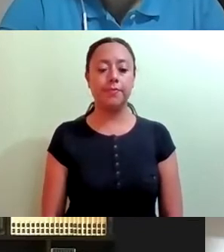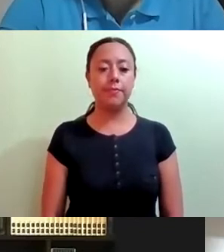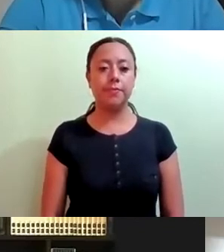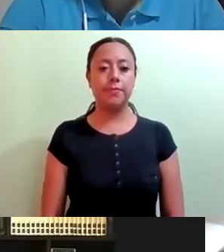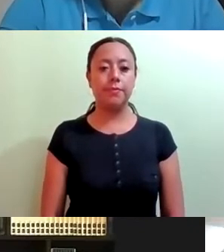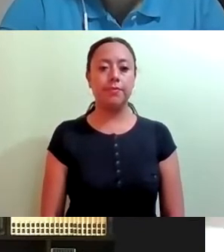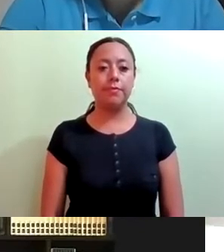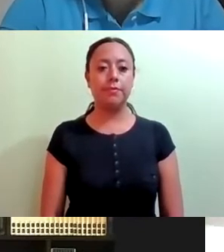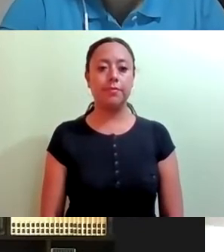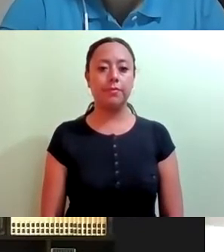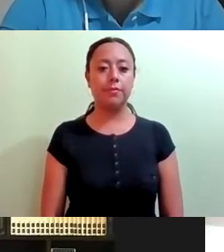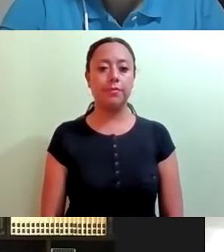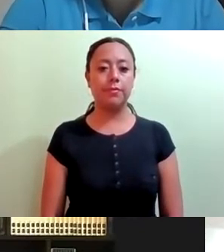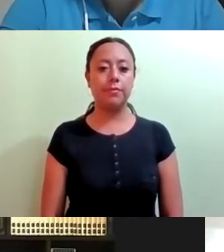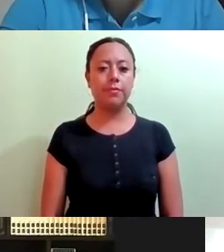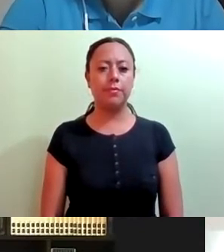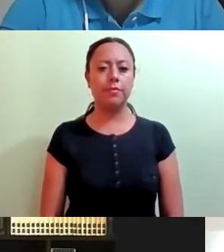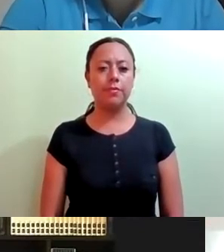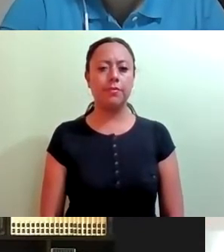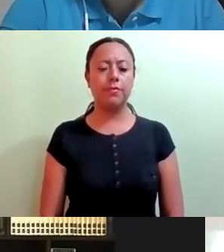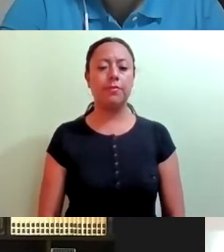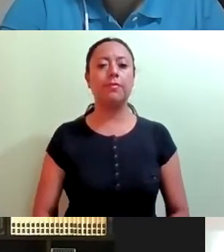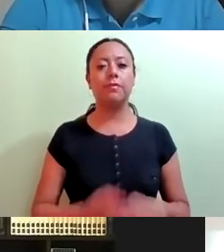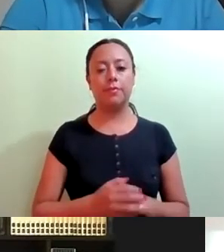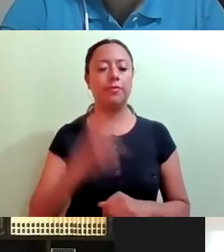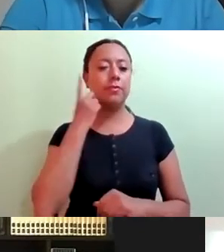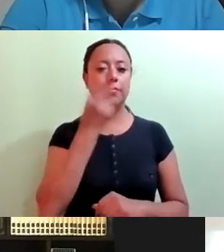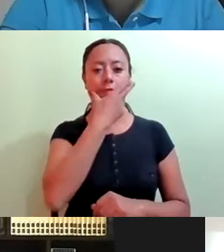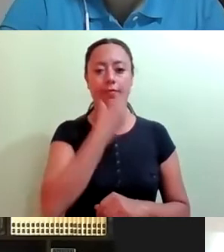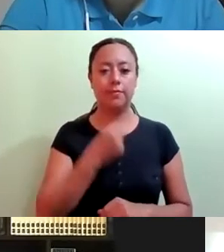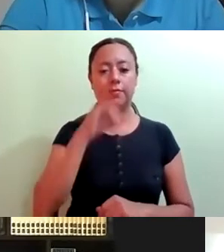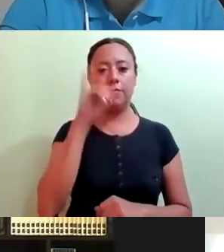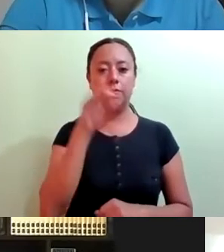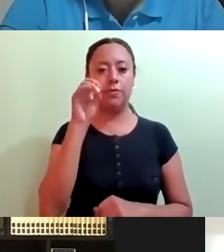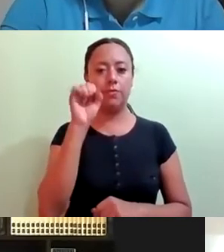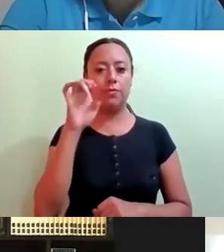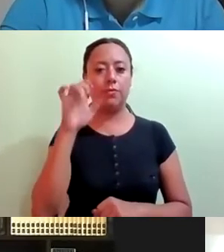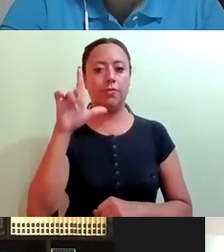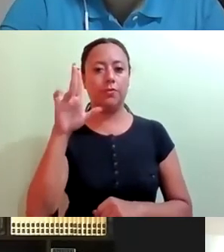José Luis Rodríguez Díaz de León, presente.